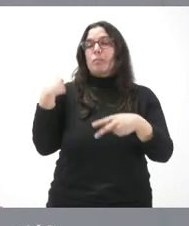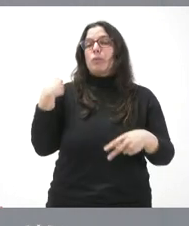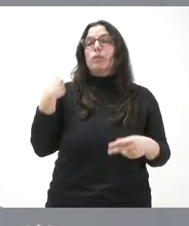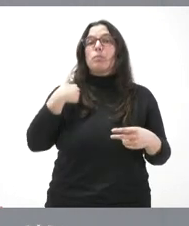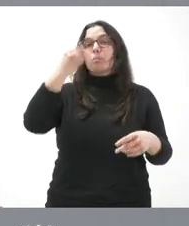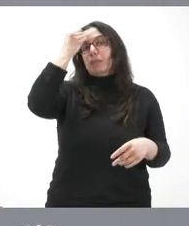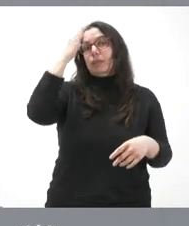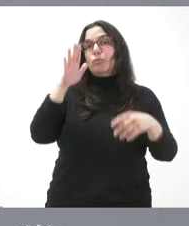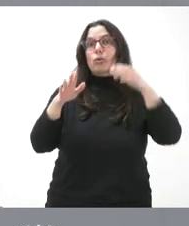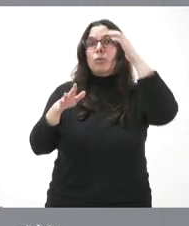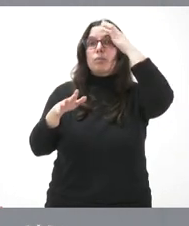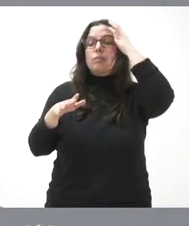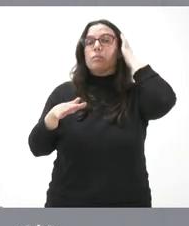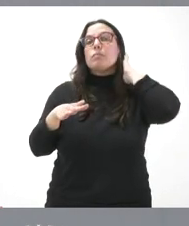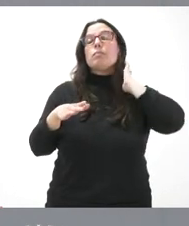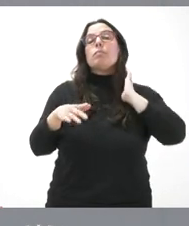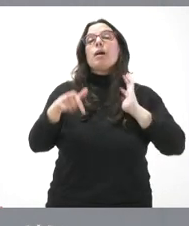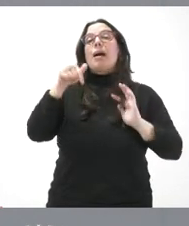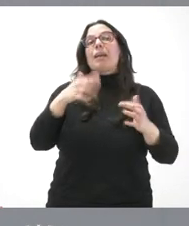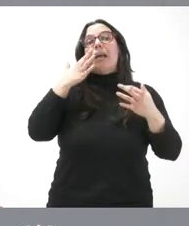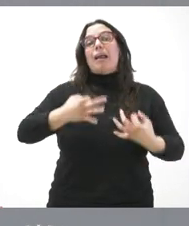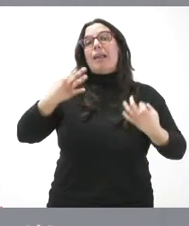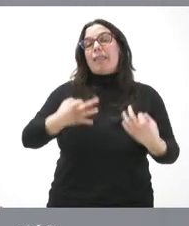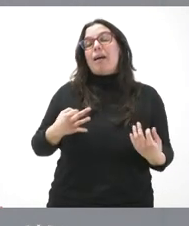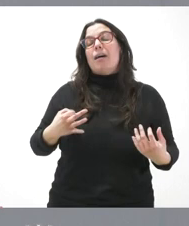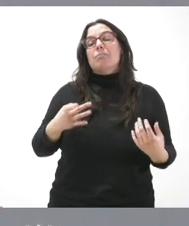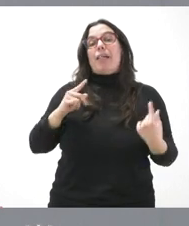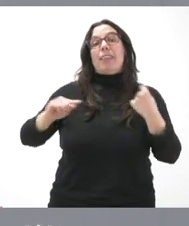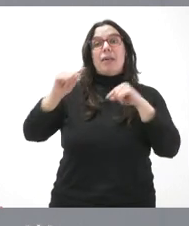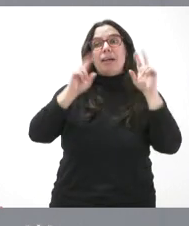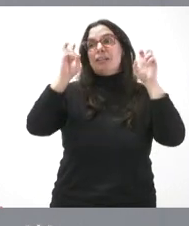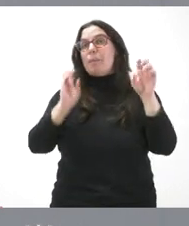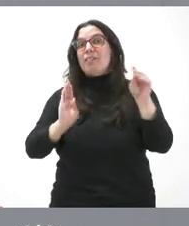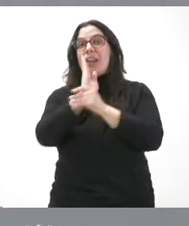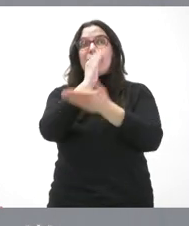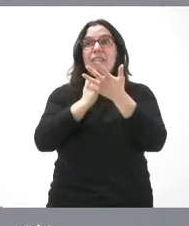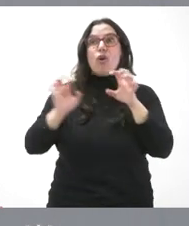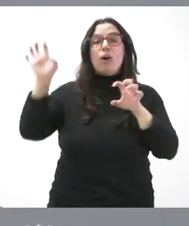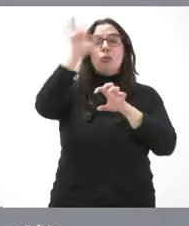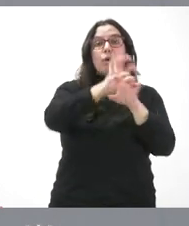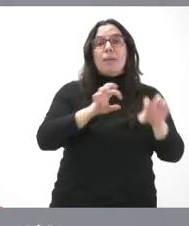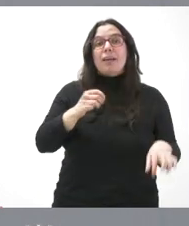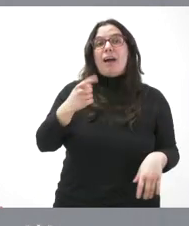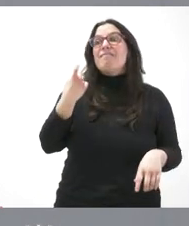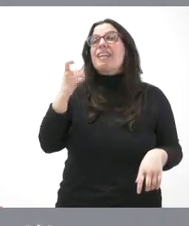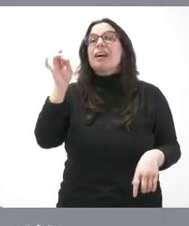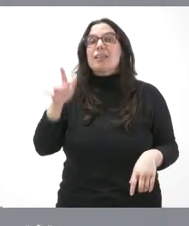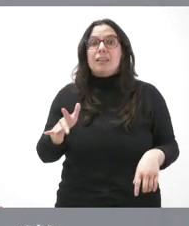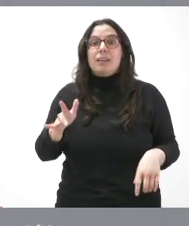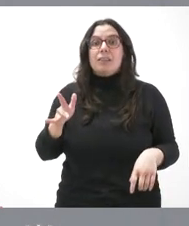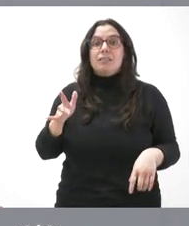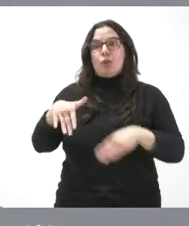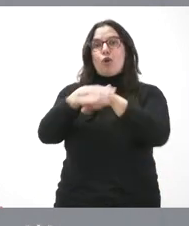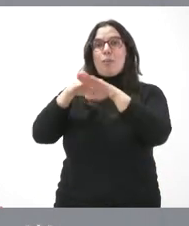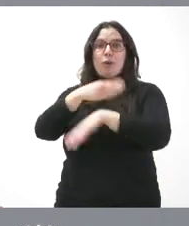aquí a quien se echa en falta en este debate sobre la financiación autonómica es a quien tiene que hacer la propuesta sobre la financiación autonómica, que es el